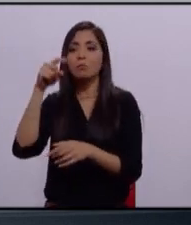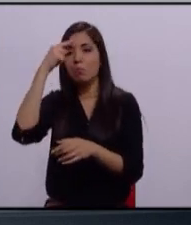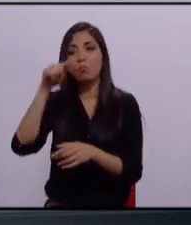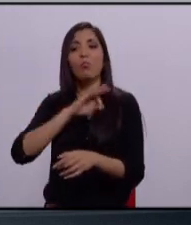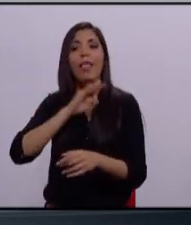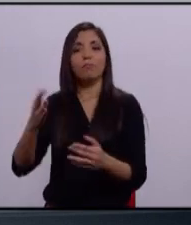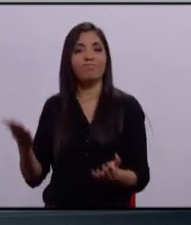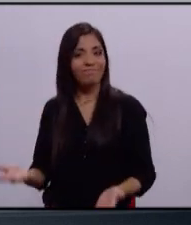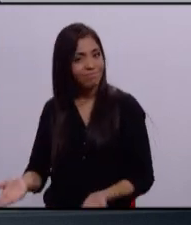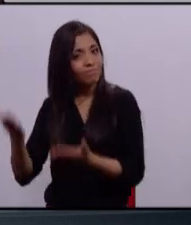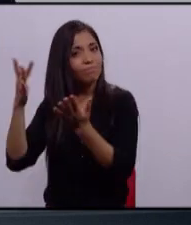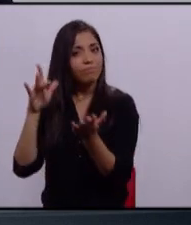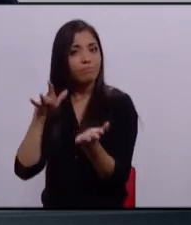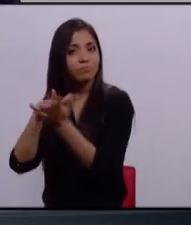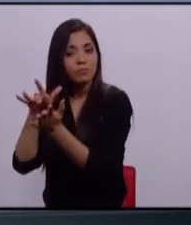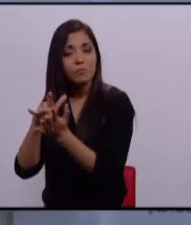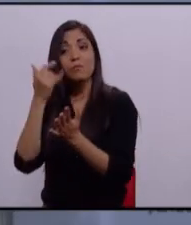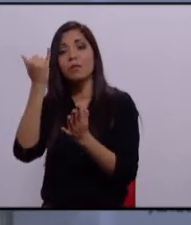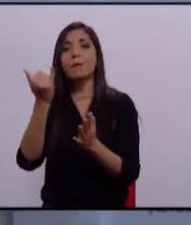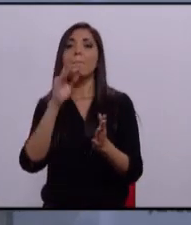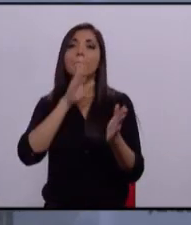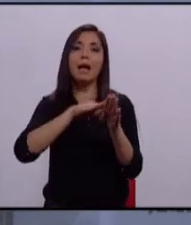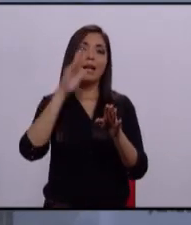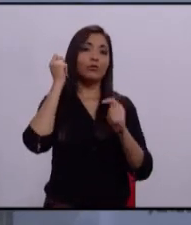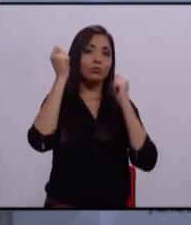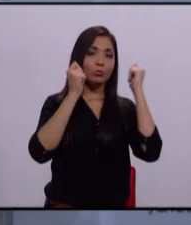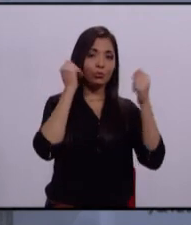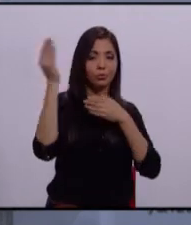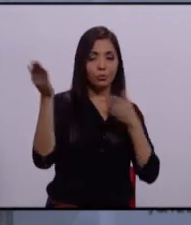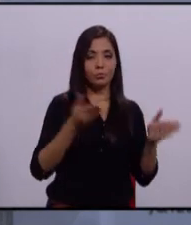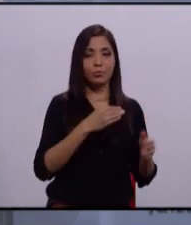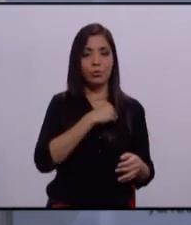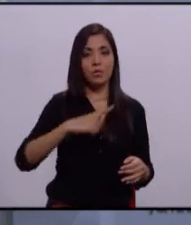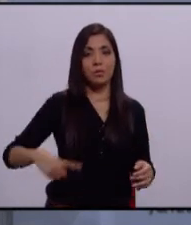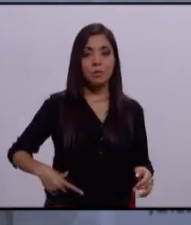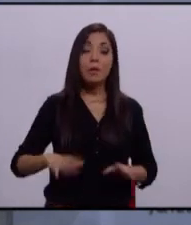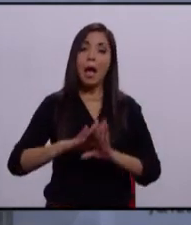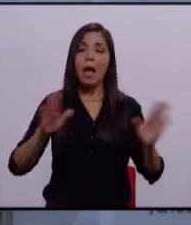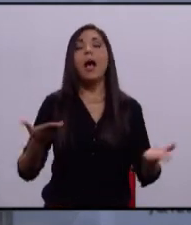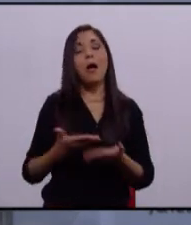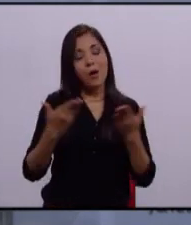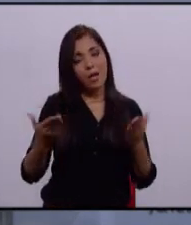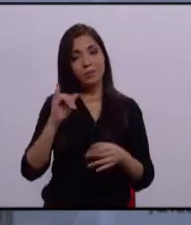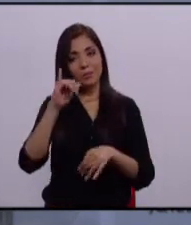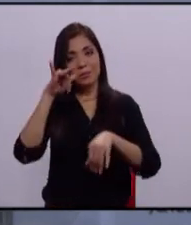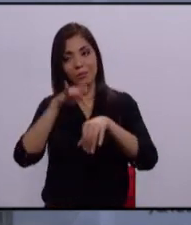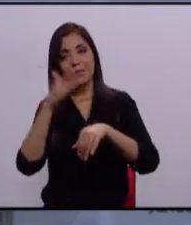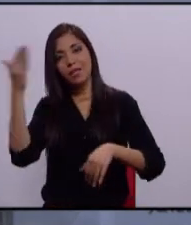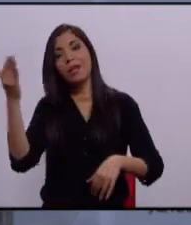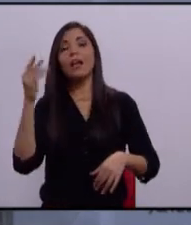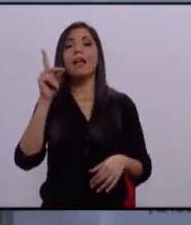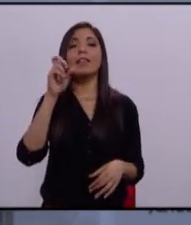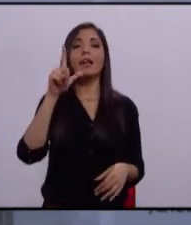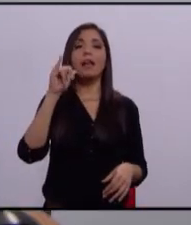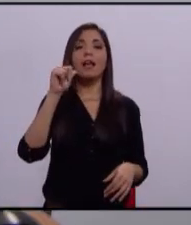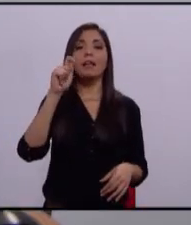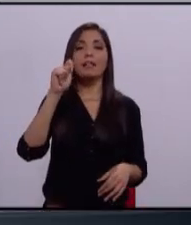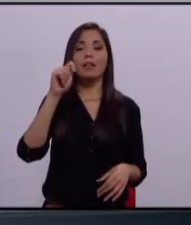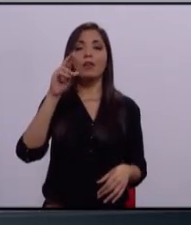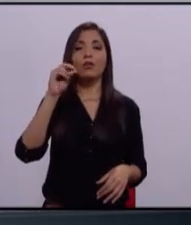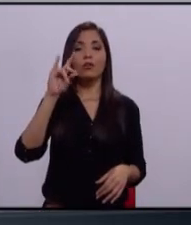a impulsar a la industria turística en nuestro municipio. Es el turno, ahora sí, del candidato de Nueva Alianza, Delaide Rodríguez.